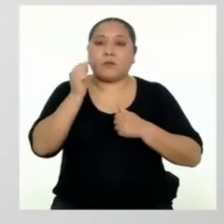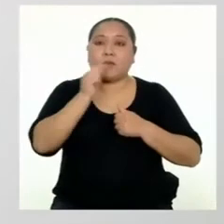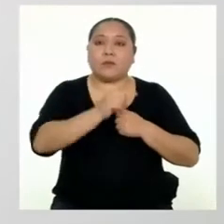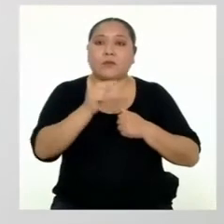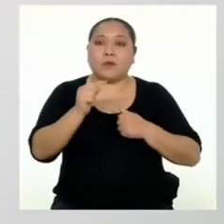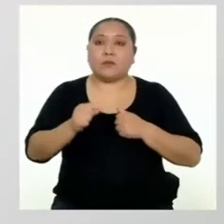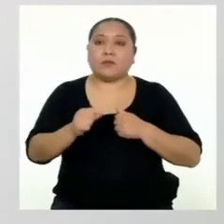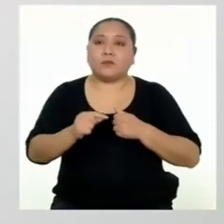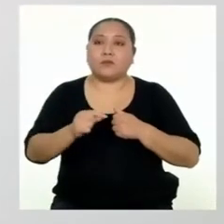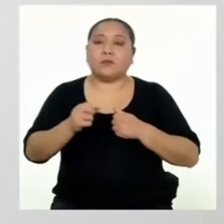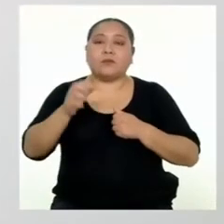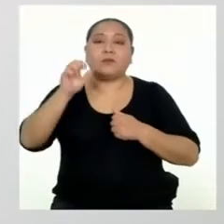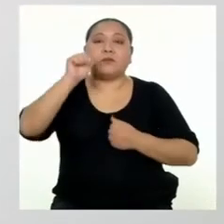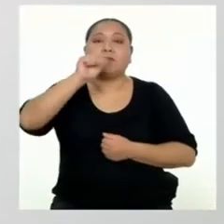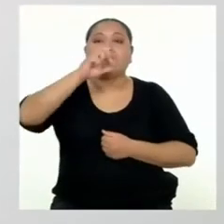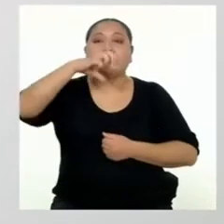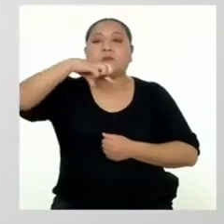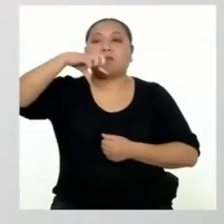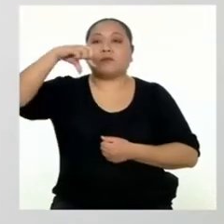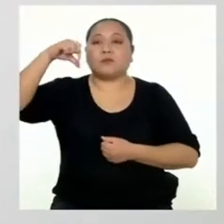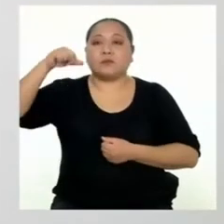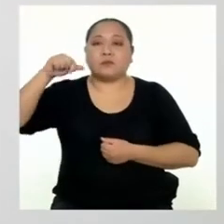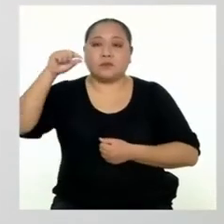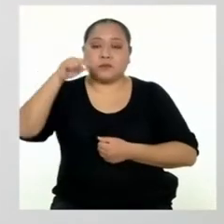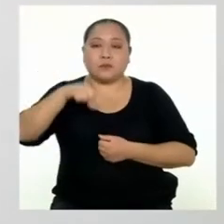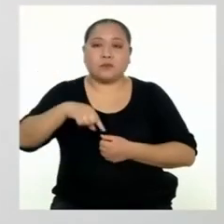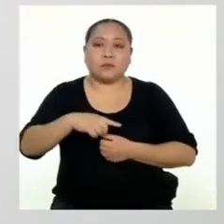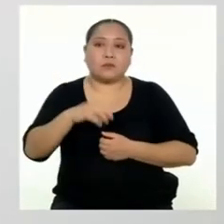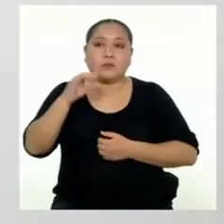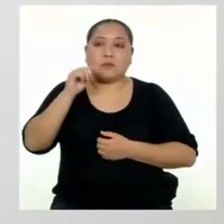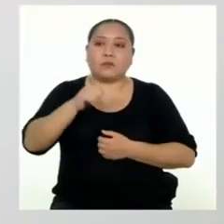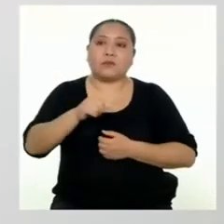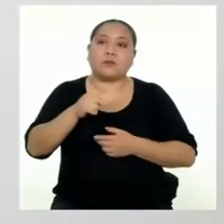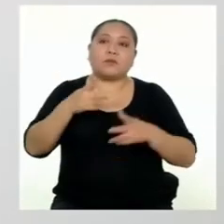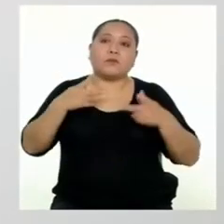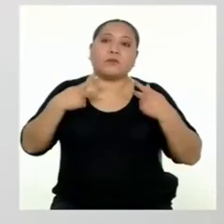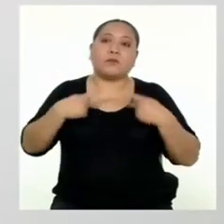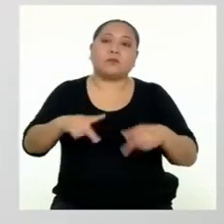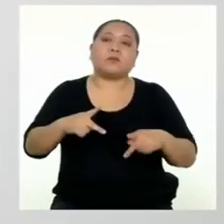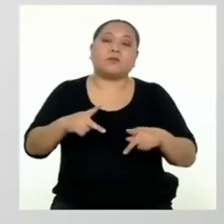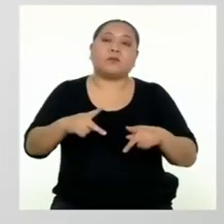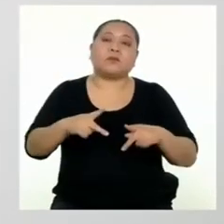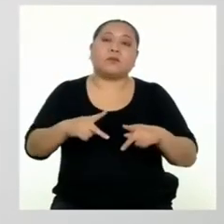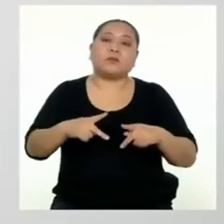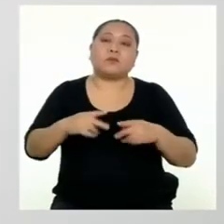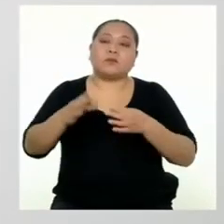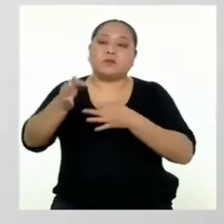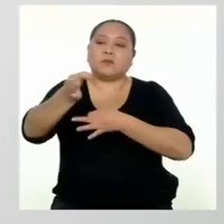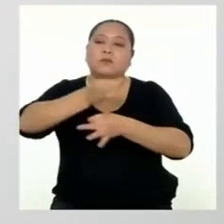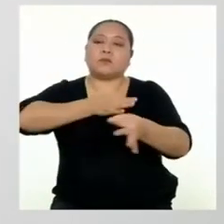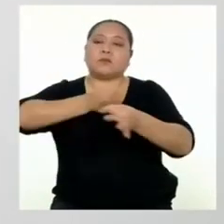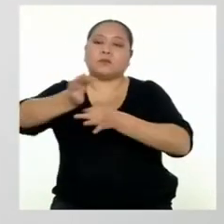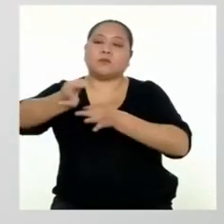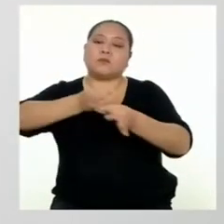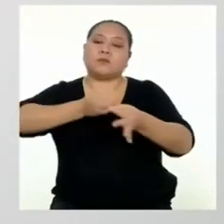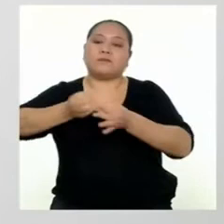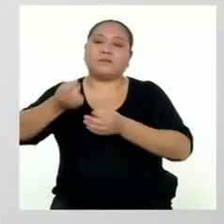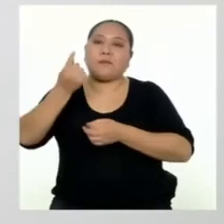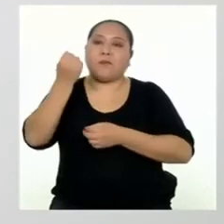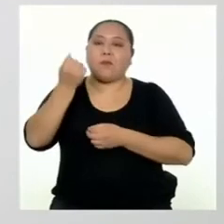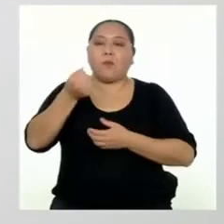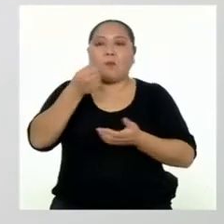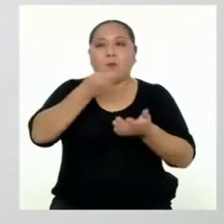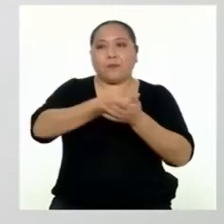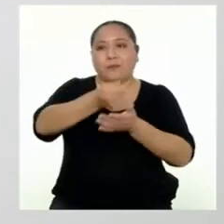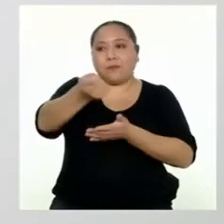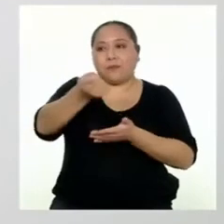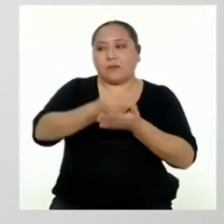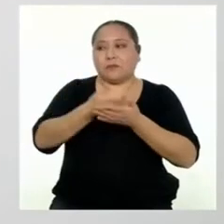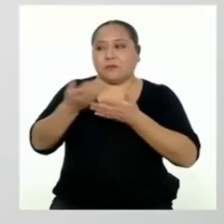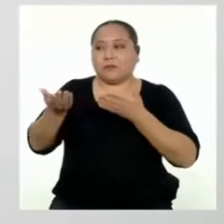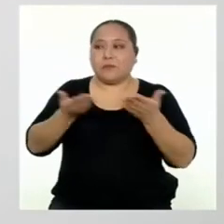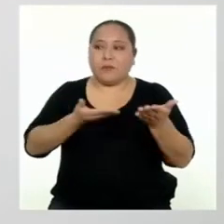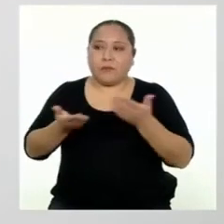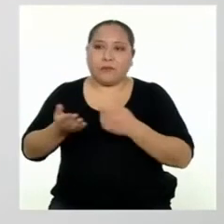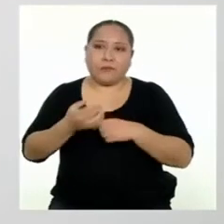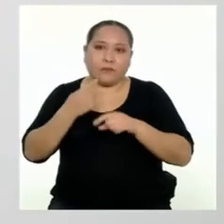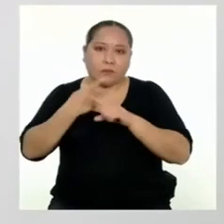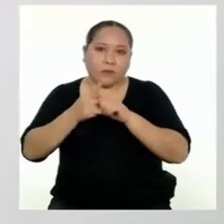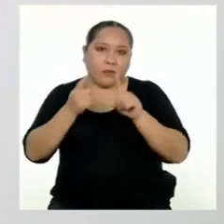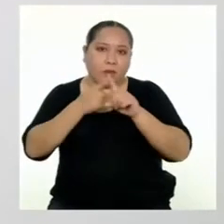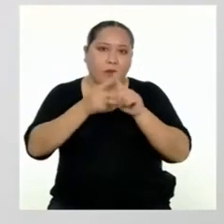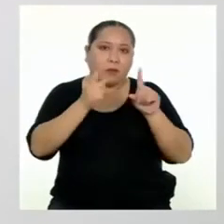aplicaciones de las entidades financieras nos permiten realizar transacciones, pagos de servicios,